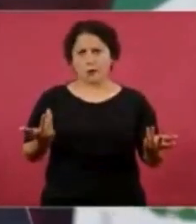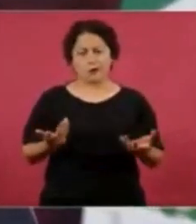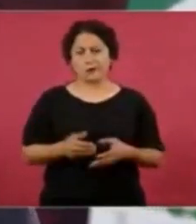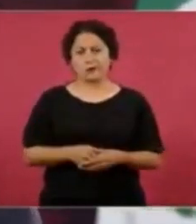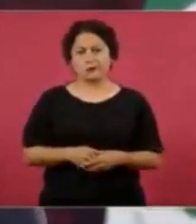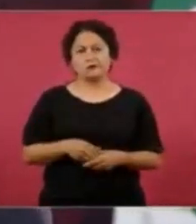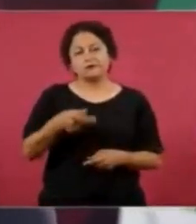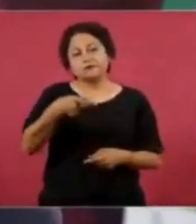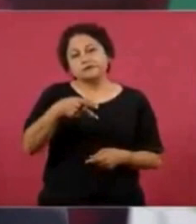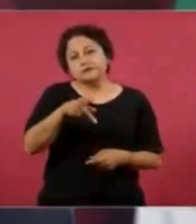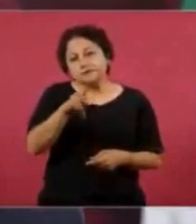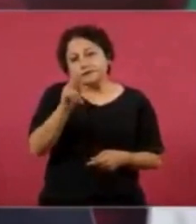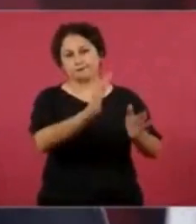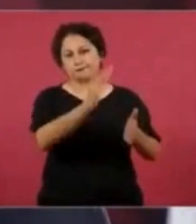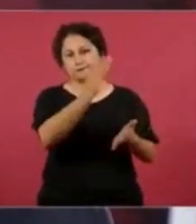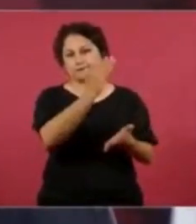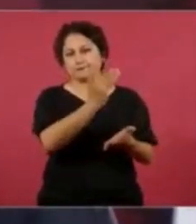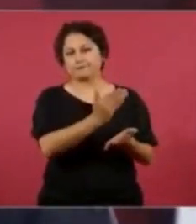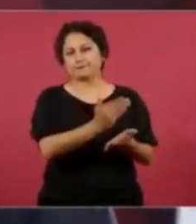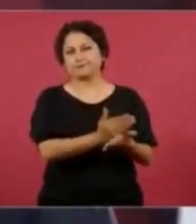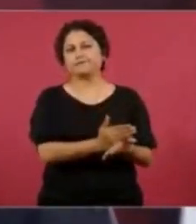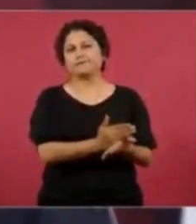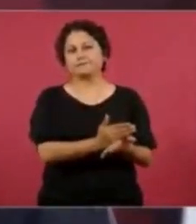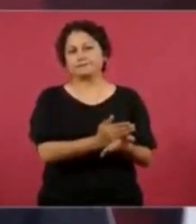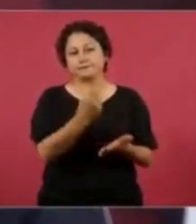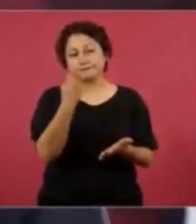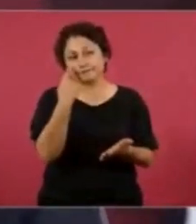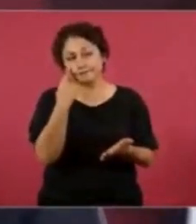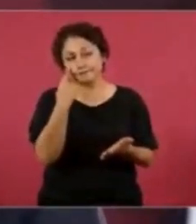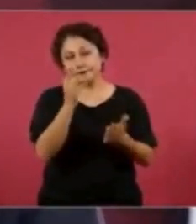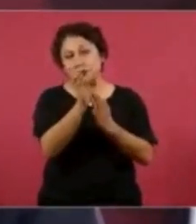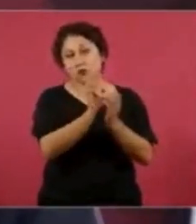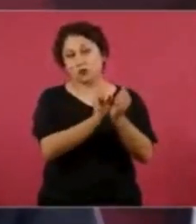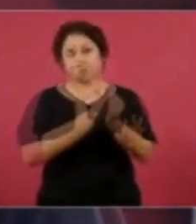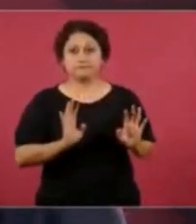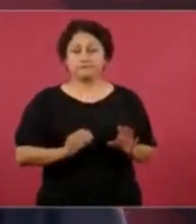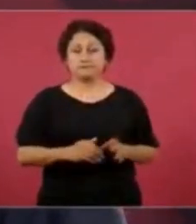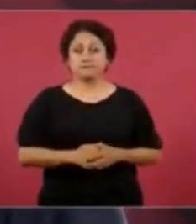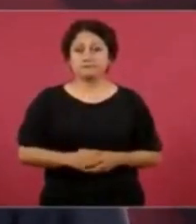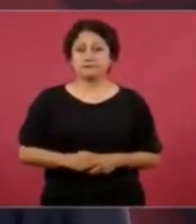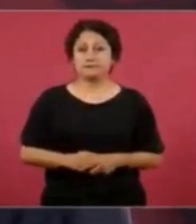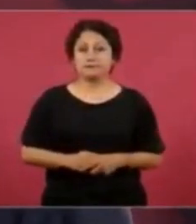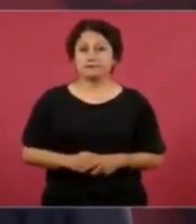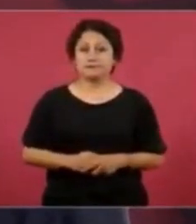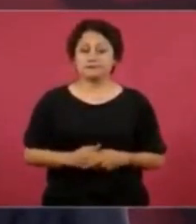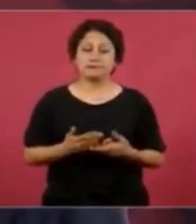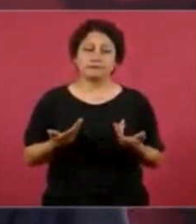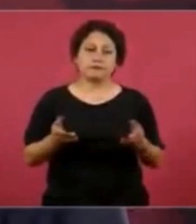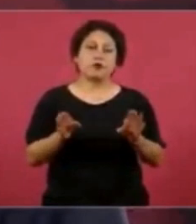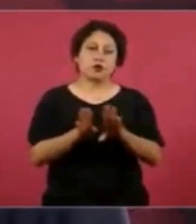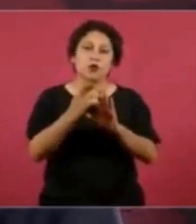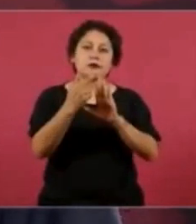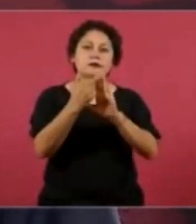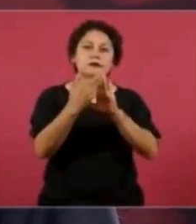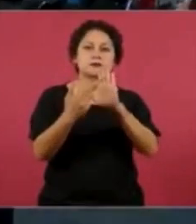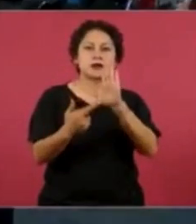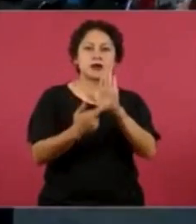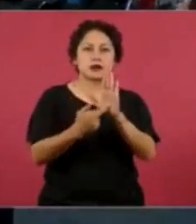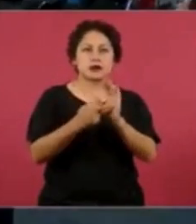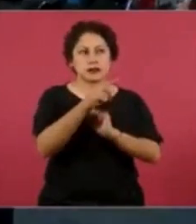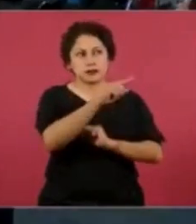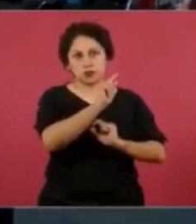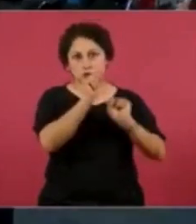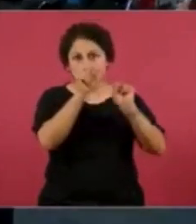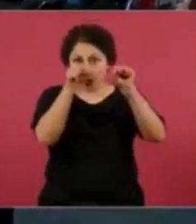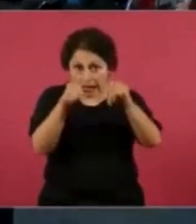Ambas misiones diplomáticas han expresado preocupaciones en torno a la reforma del poder judicial en México. López Obrador